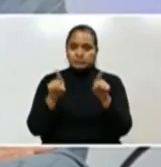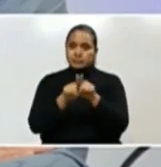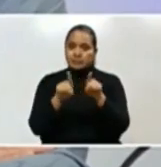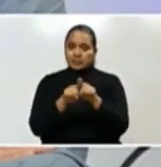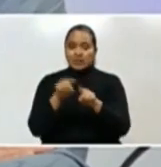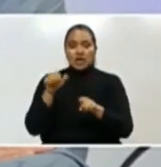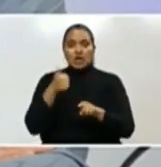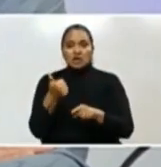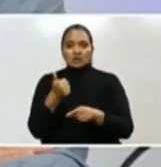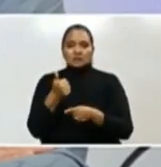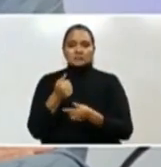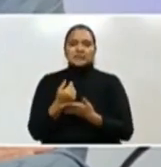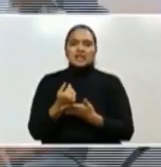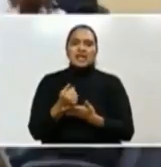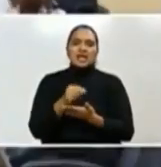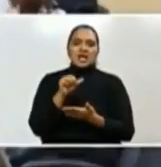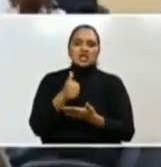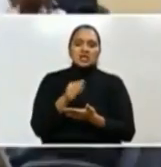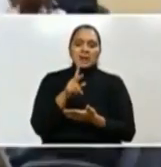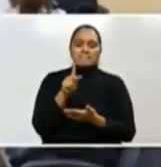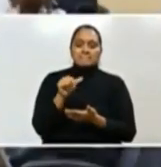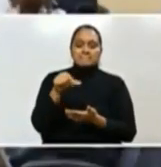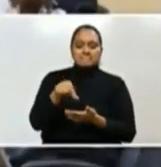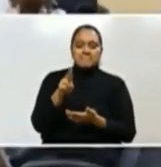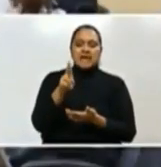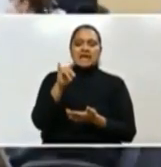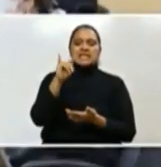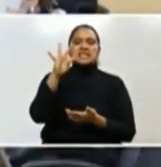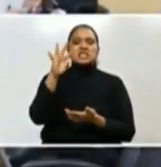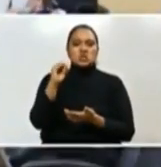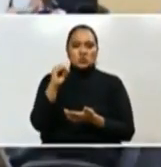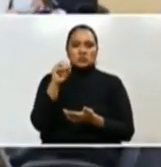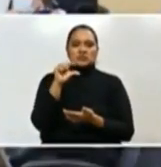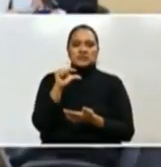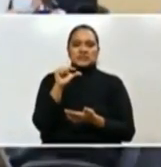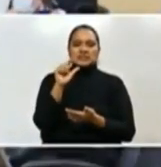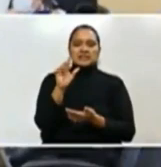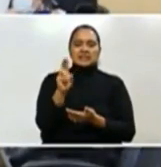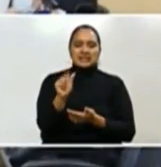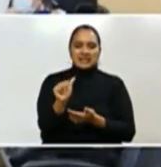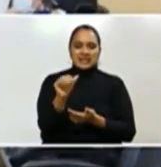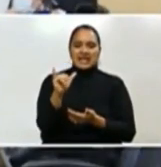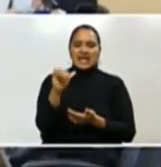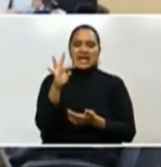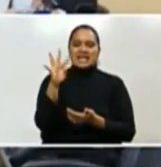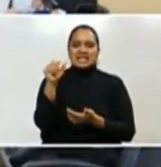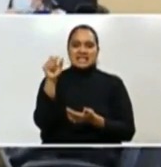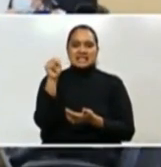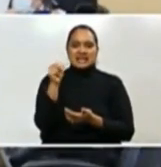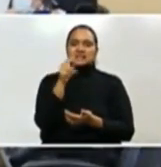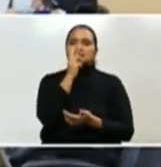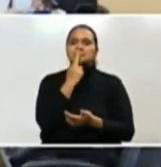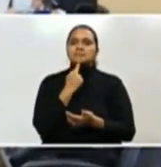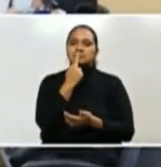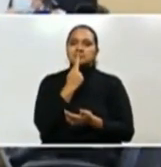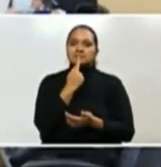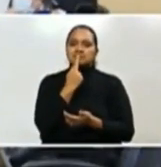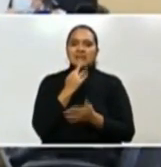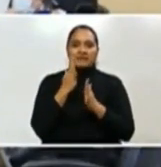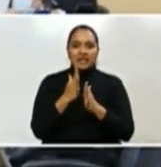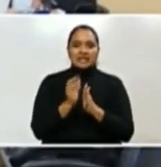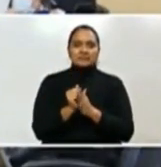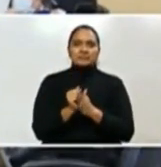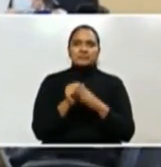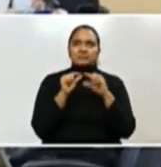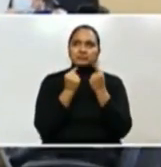el alcalde Francisco Paquito Gaitán de Cantaranas, del hermano Partido Liberal. Gracias también por ser